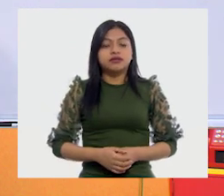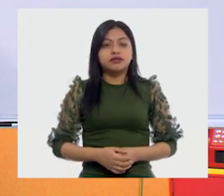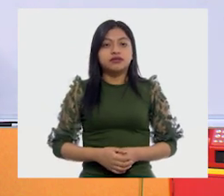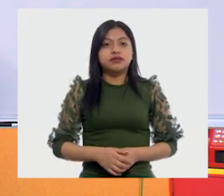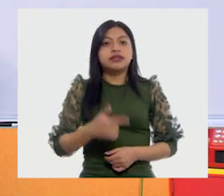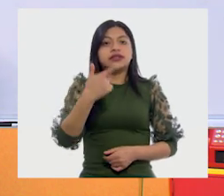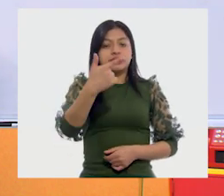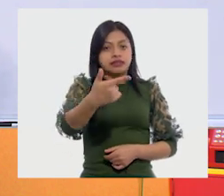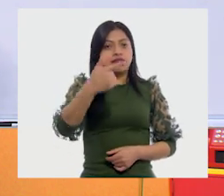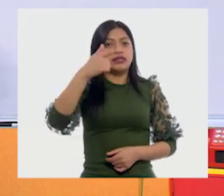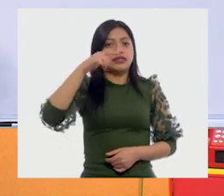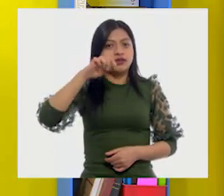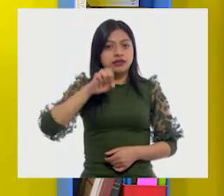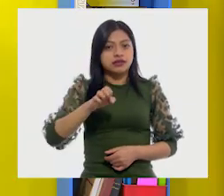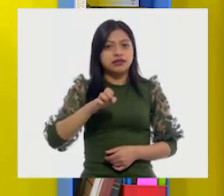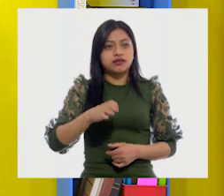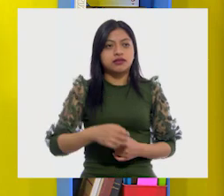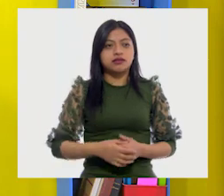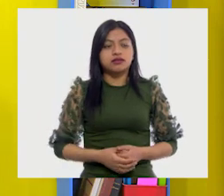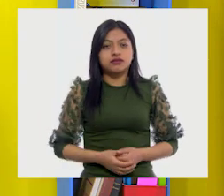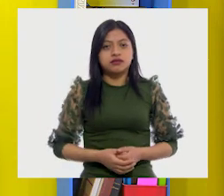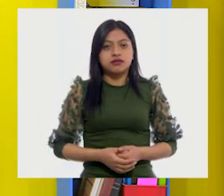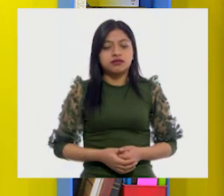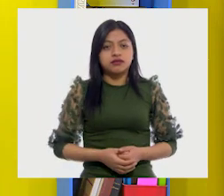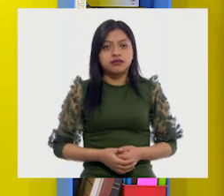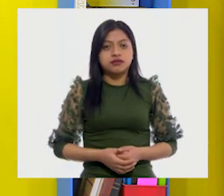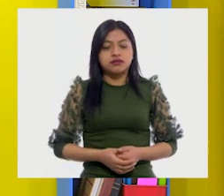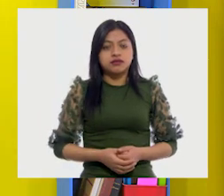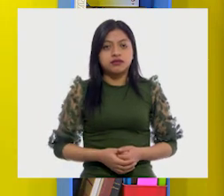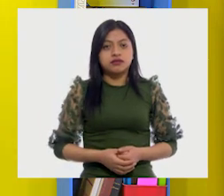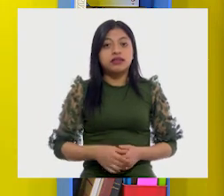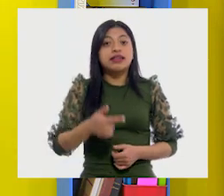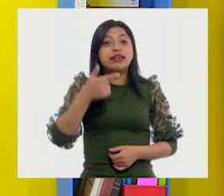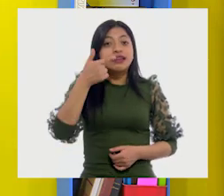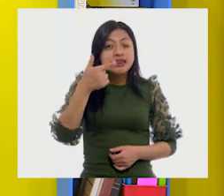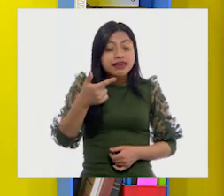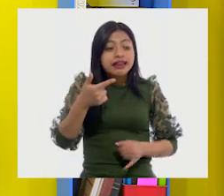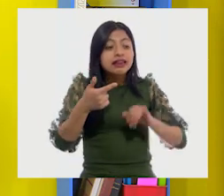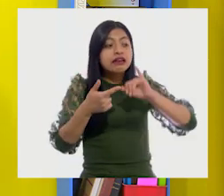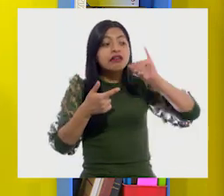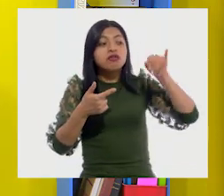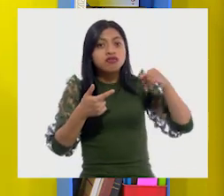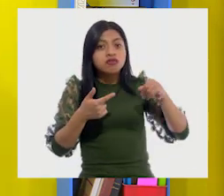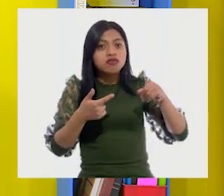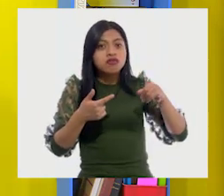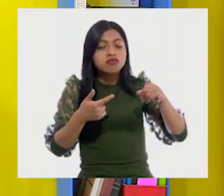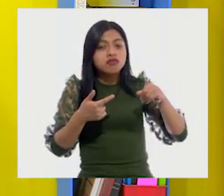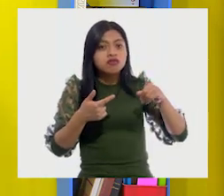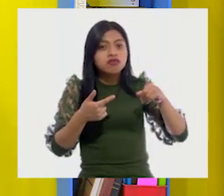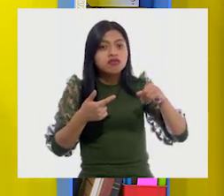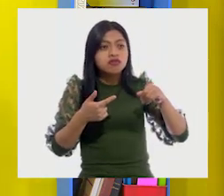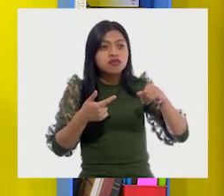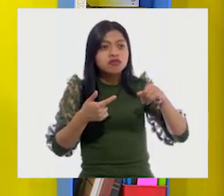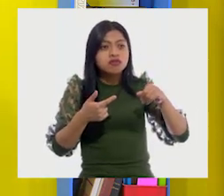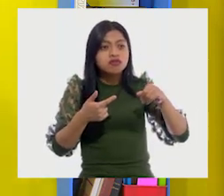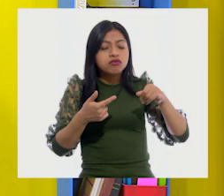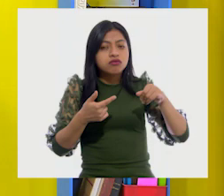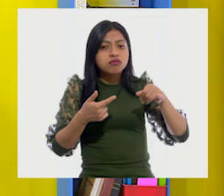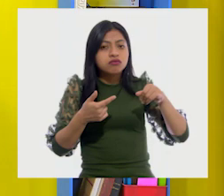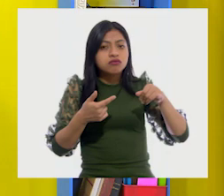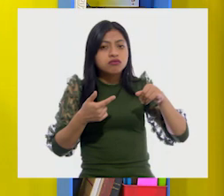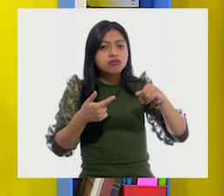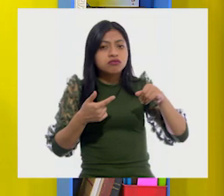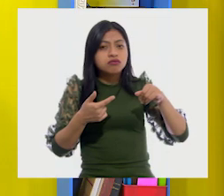Protege. Protege. Con G o con J. Ah, eso es.